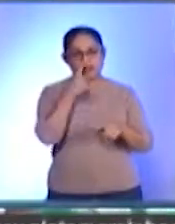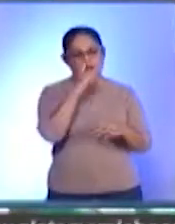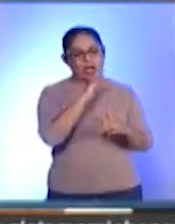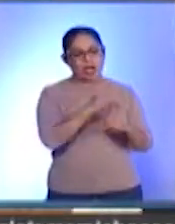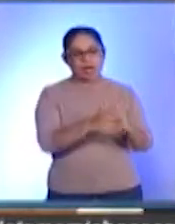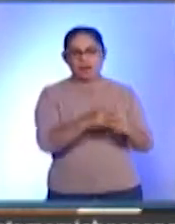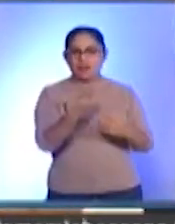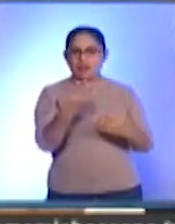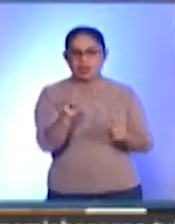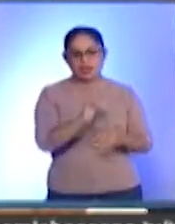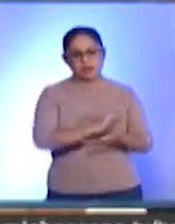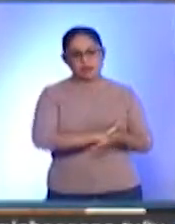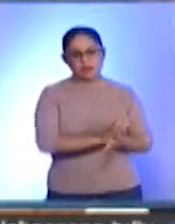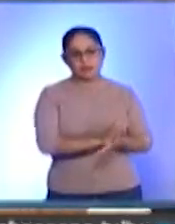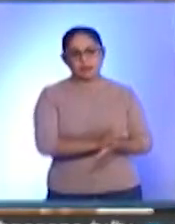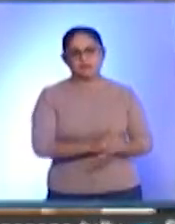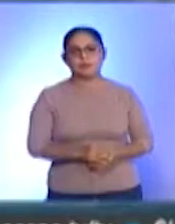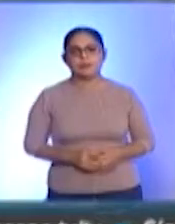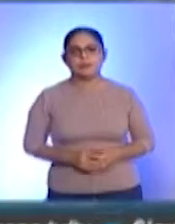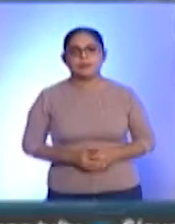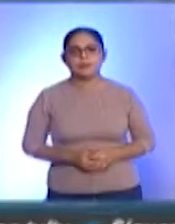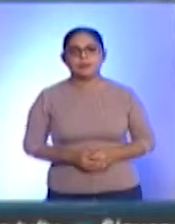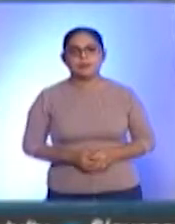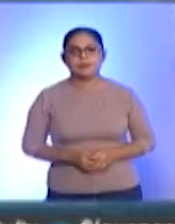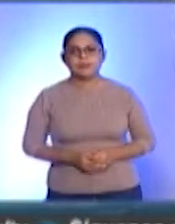de discriminación. SM Noticias.